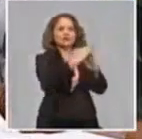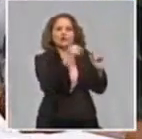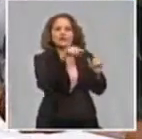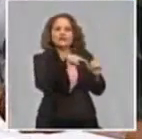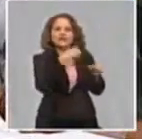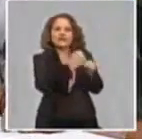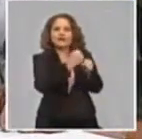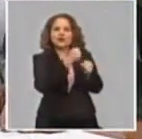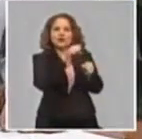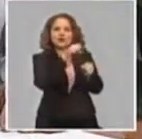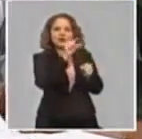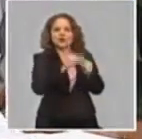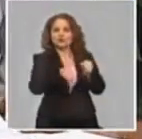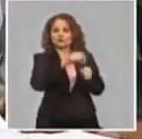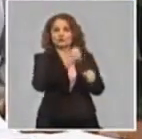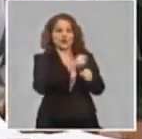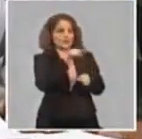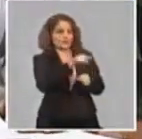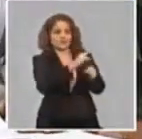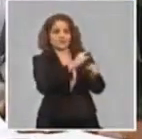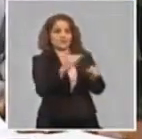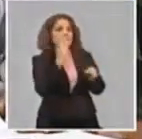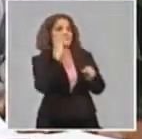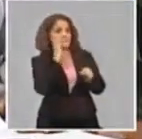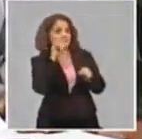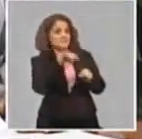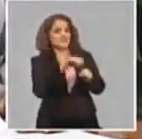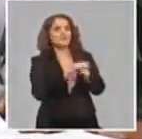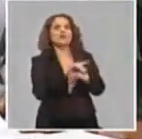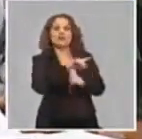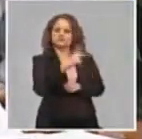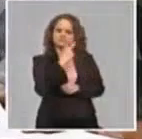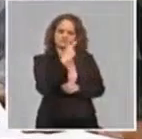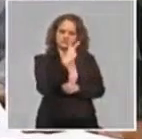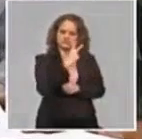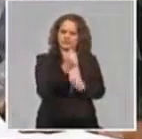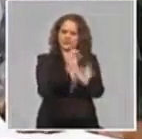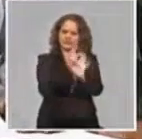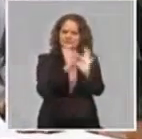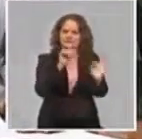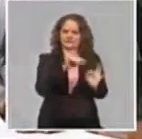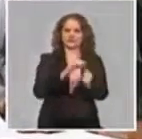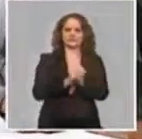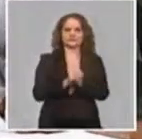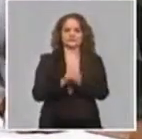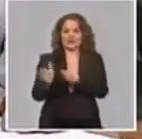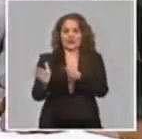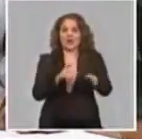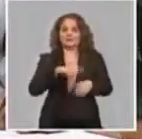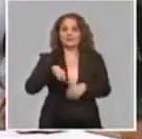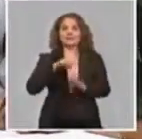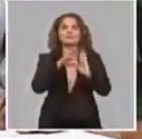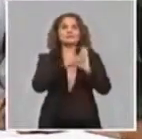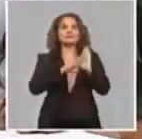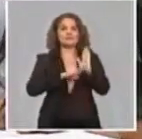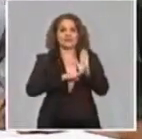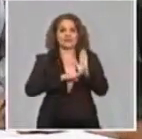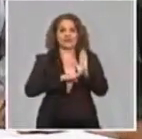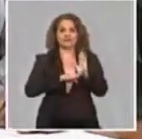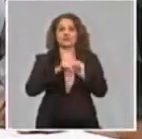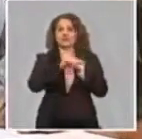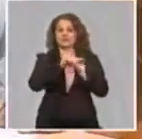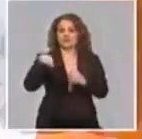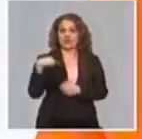los objetivos fundamentales que nos trazamos. Ahora, medidas. Las primeras medidas, bueno, habían 496 medidas, nosotros aplicamos 58,